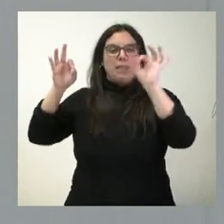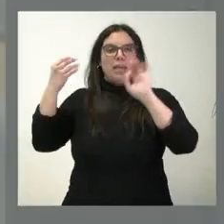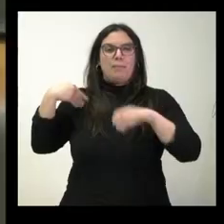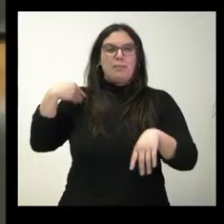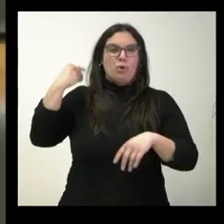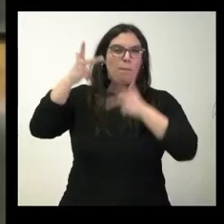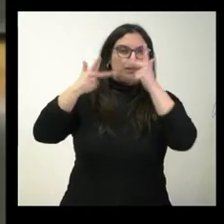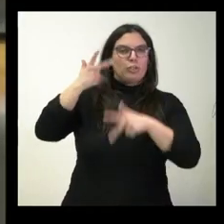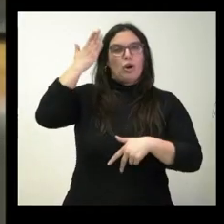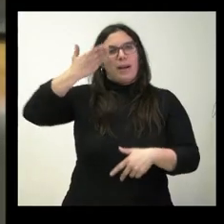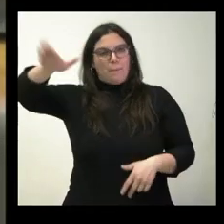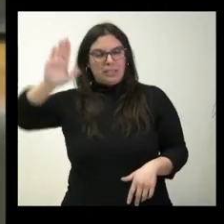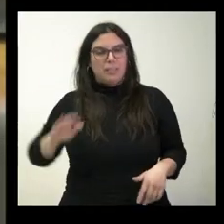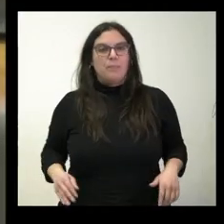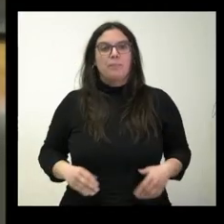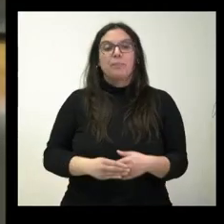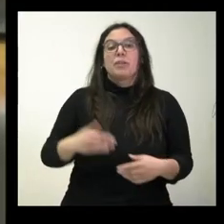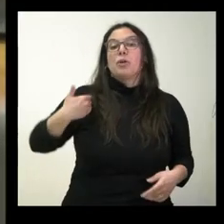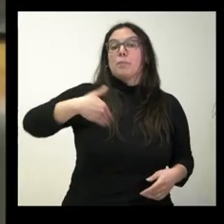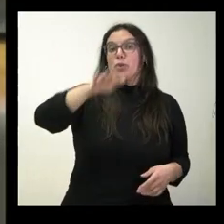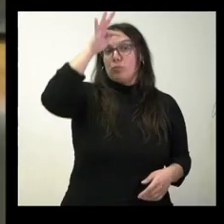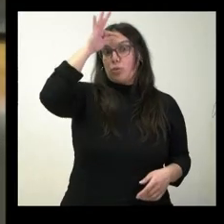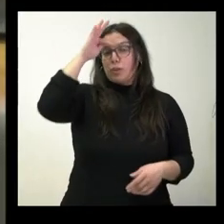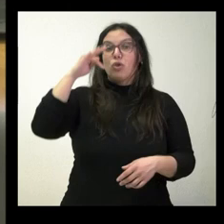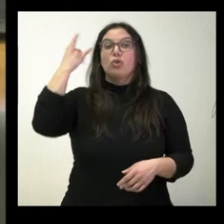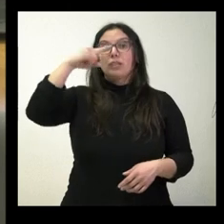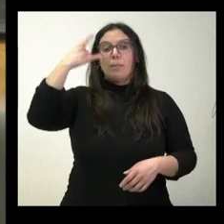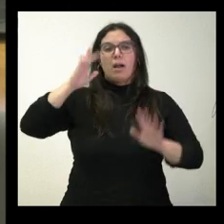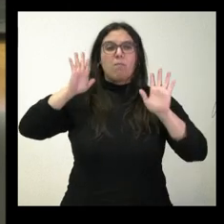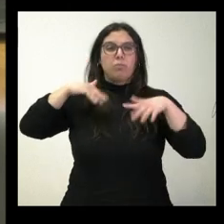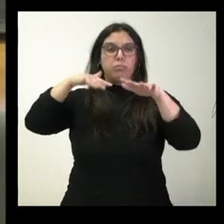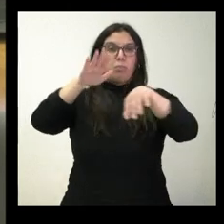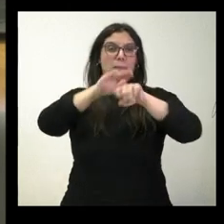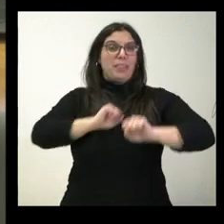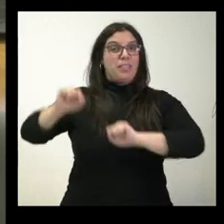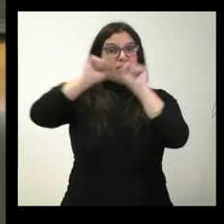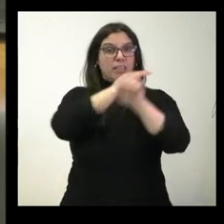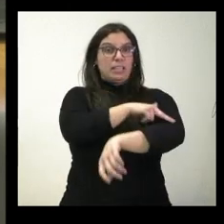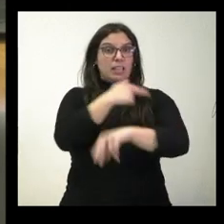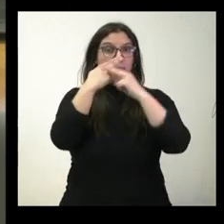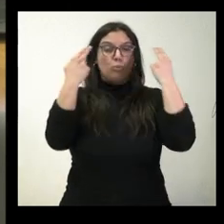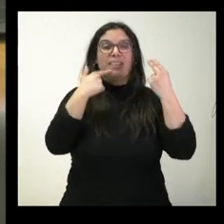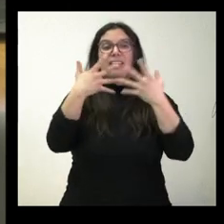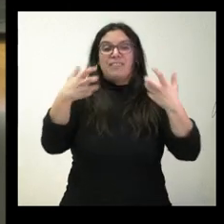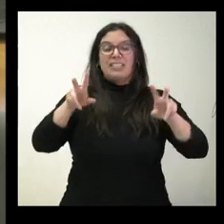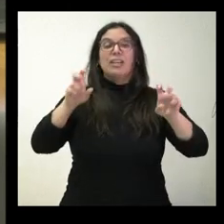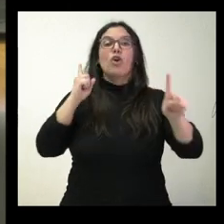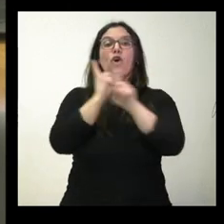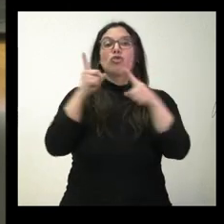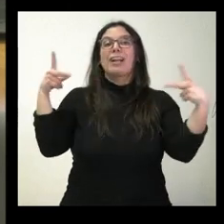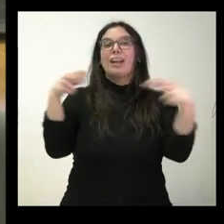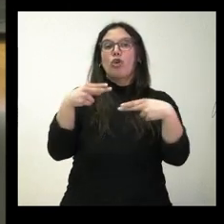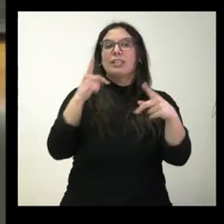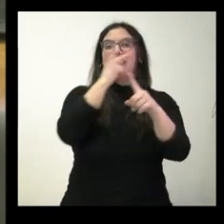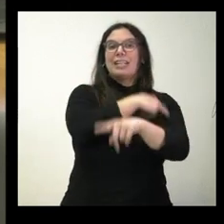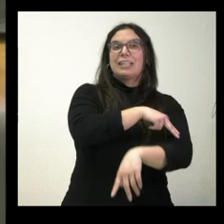blanca el próximo domingo en Salamanca, una nueva marea blanca. El lema es contra los recortes sanitarios